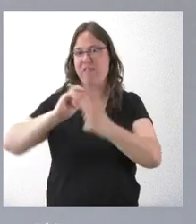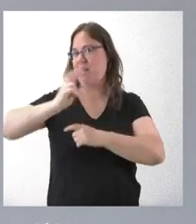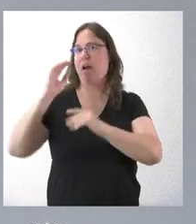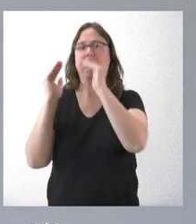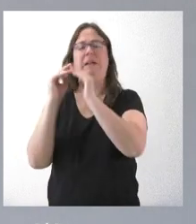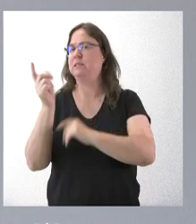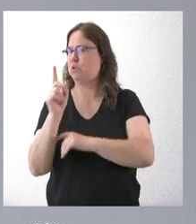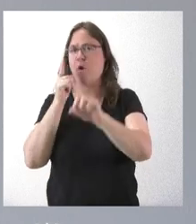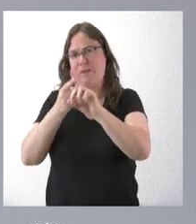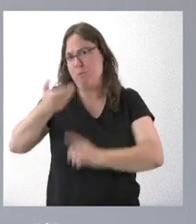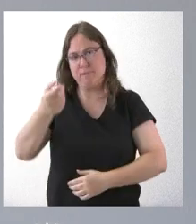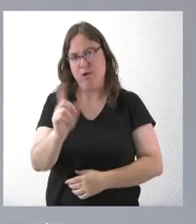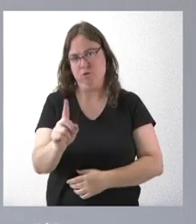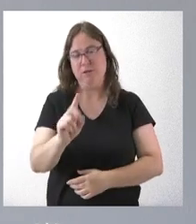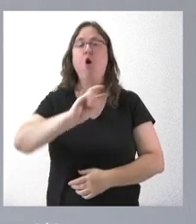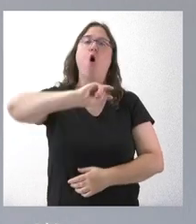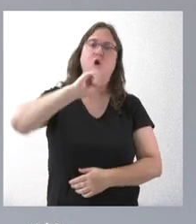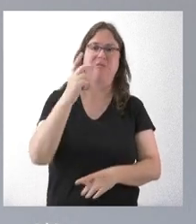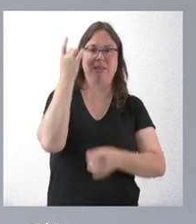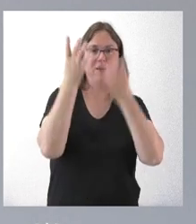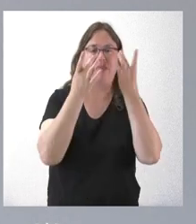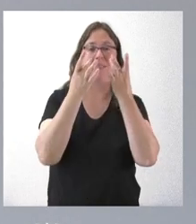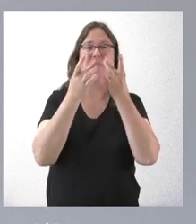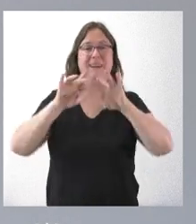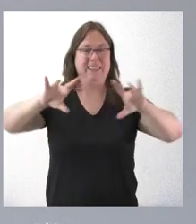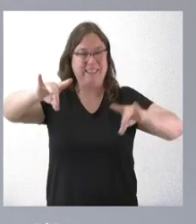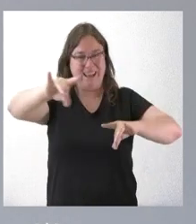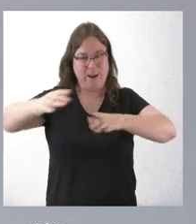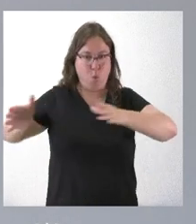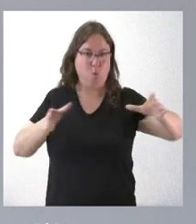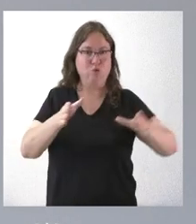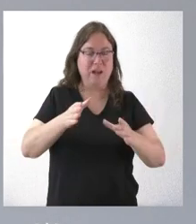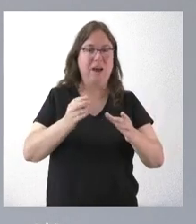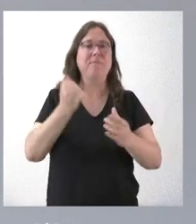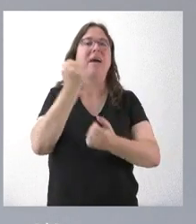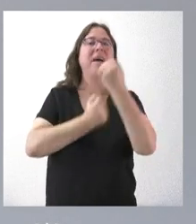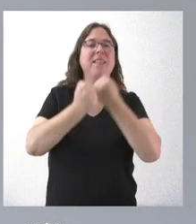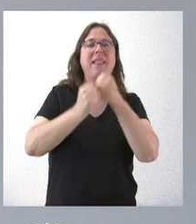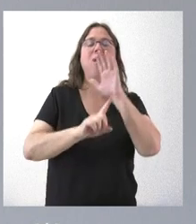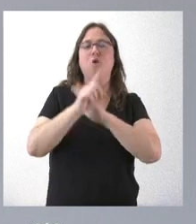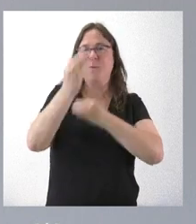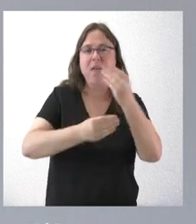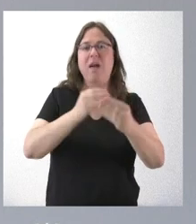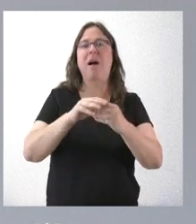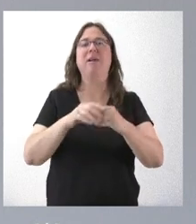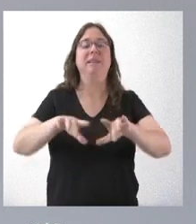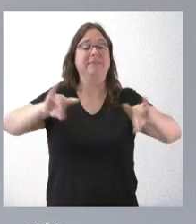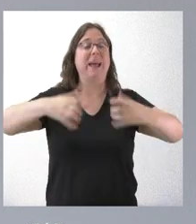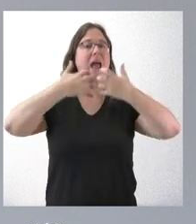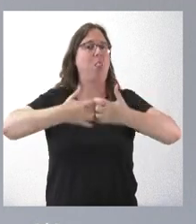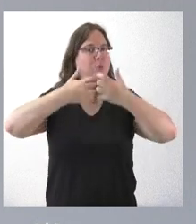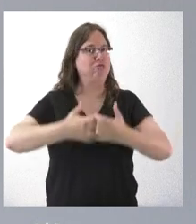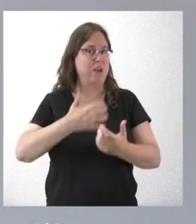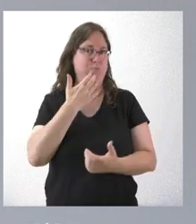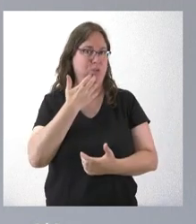otro tipo de actividades. Repito, concentraciones parcelarias, actividades económicas, industria solo industrial, por ejemplo, y cualquier otro tipo